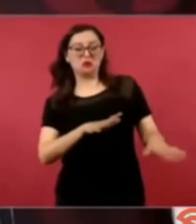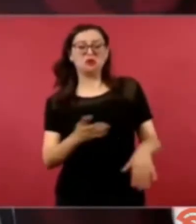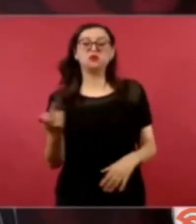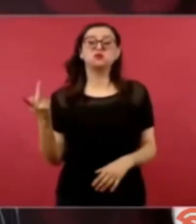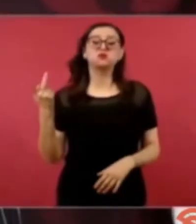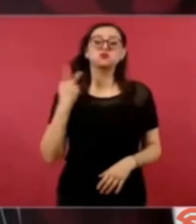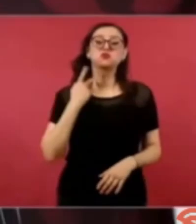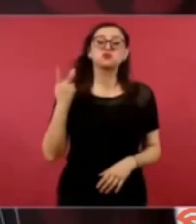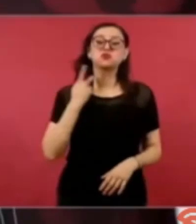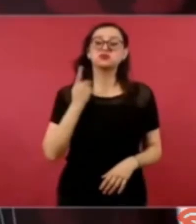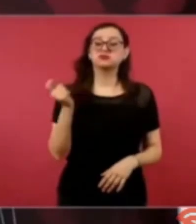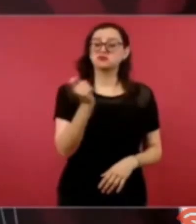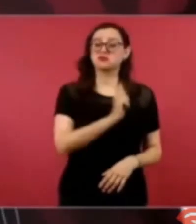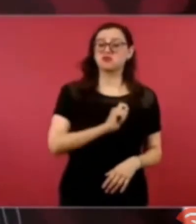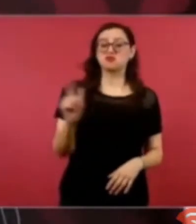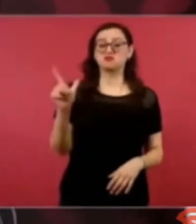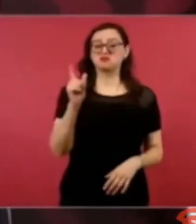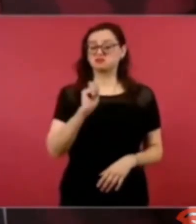famosos